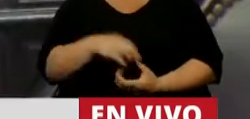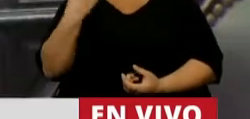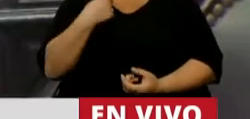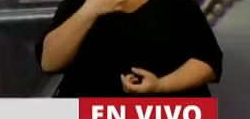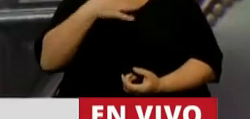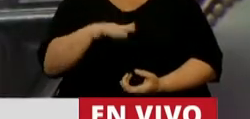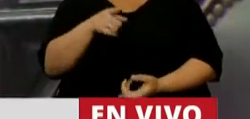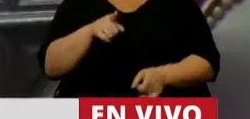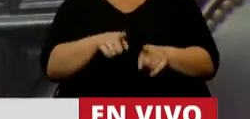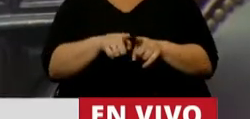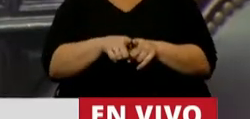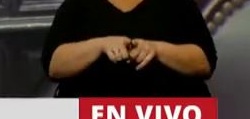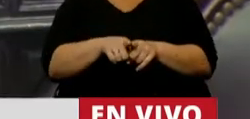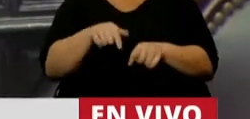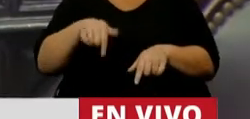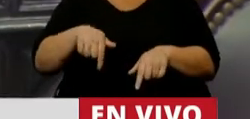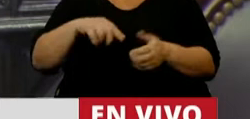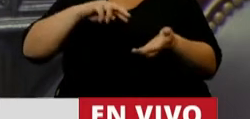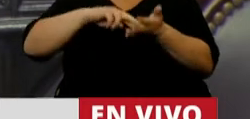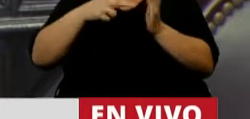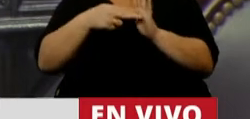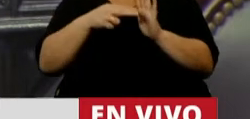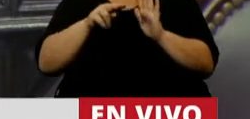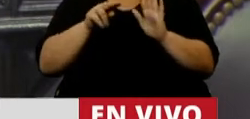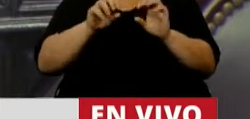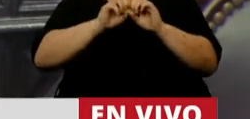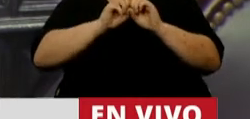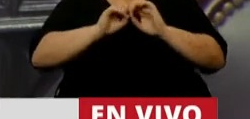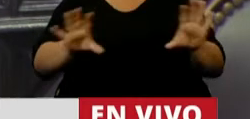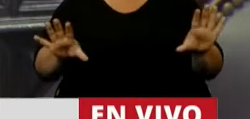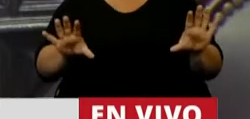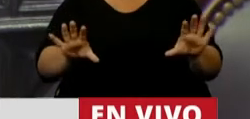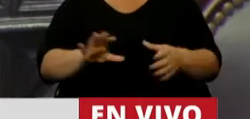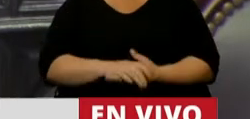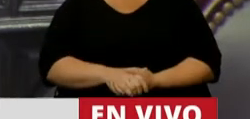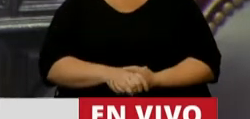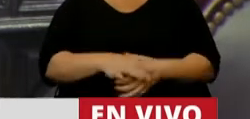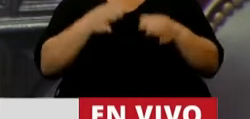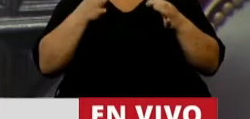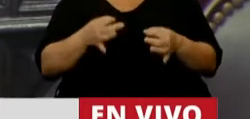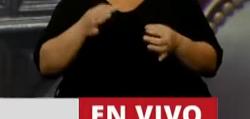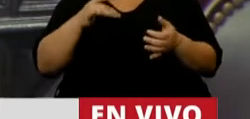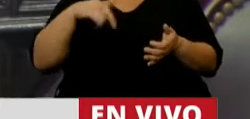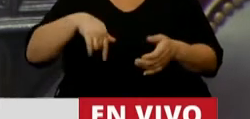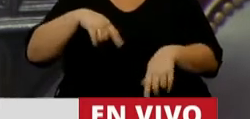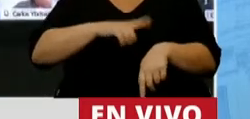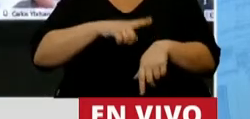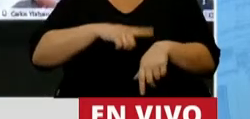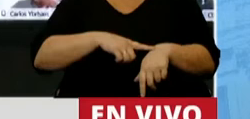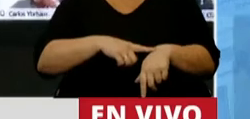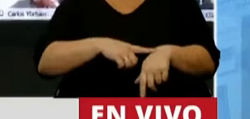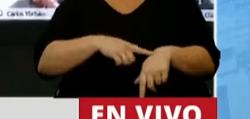de que estamos en una de las crisis más graves que le toca atravesar